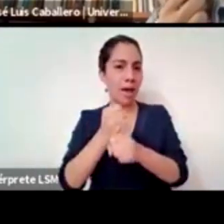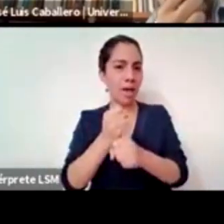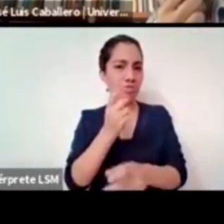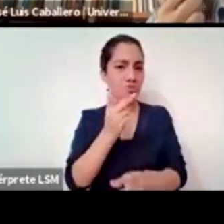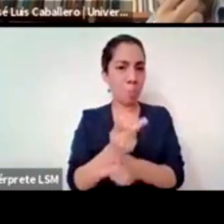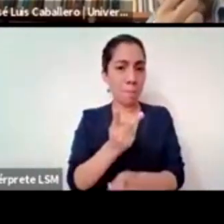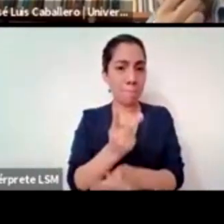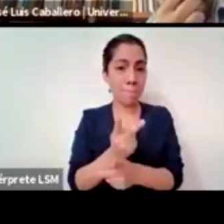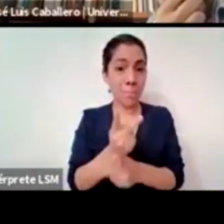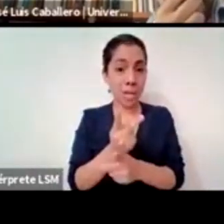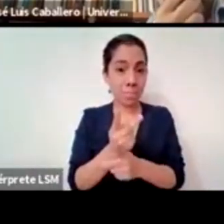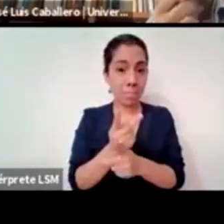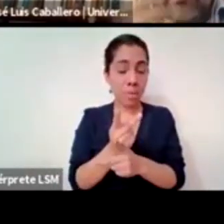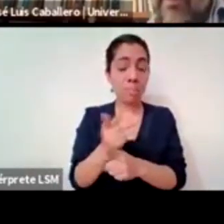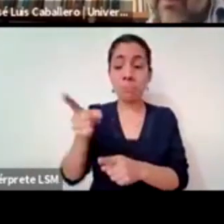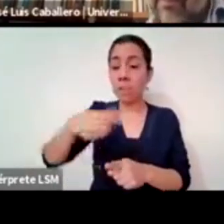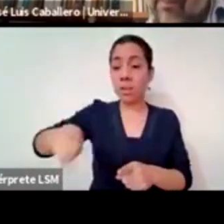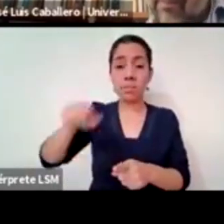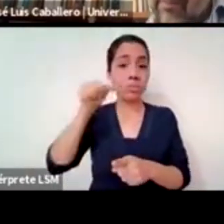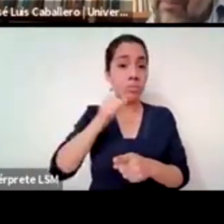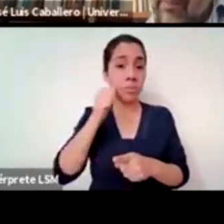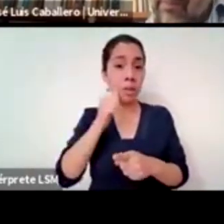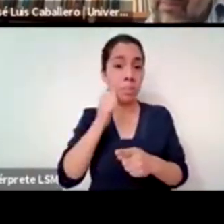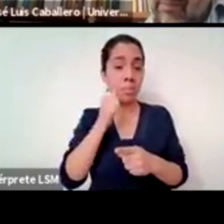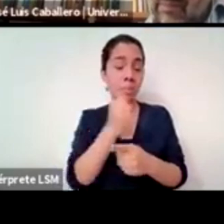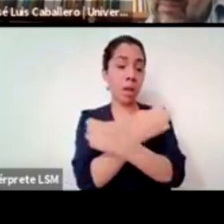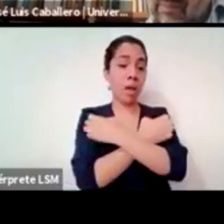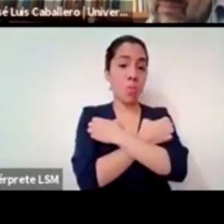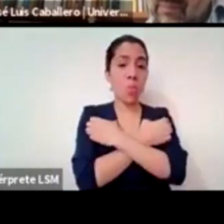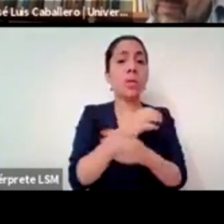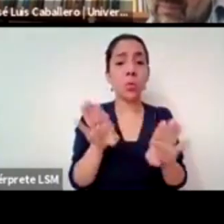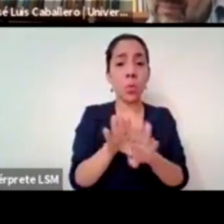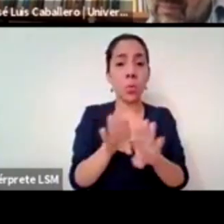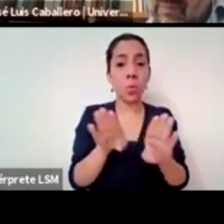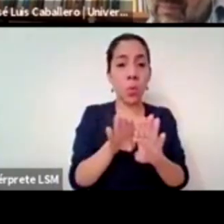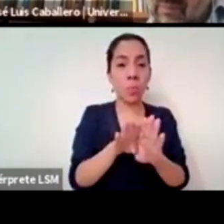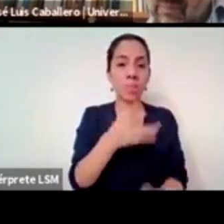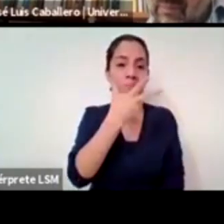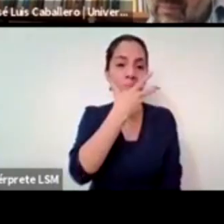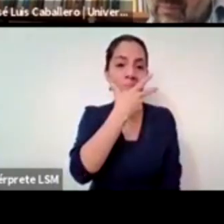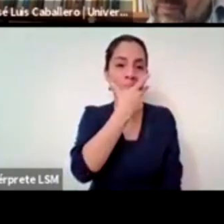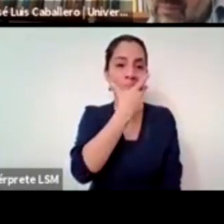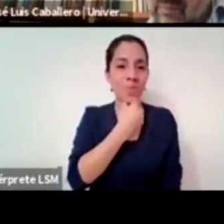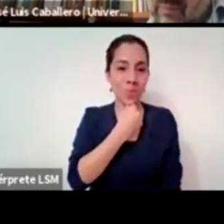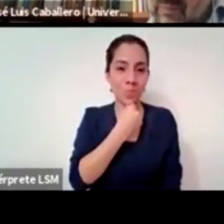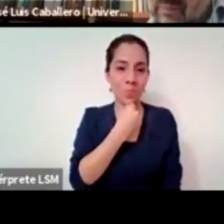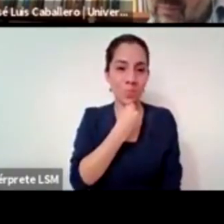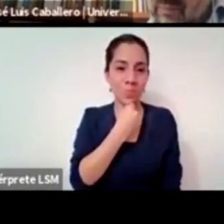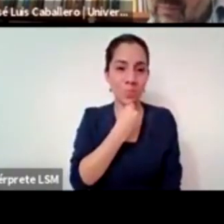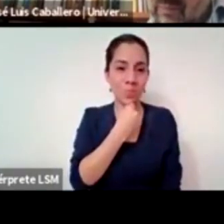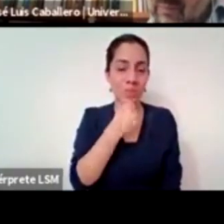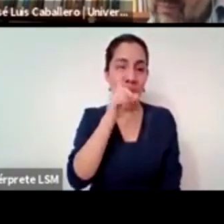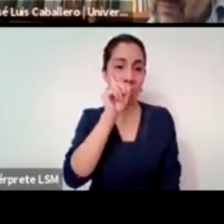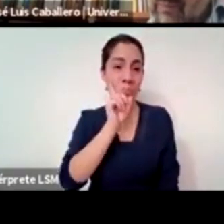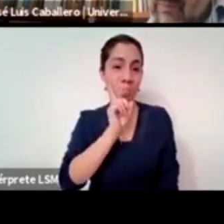heteronormatividad que no reconocen relaciones afectivos sexuales más que